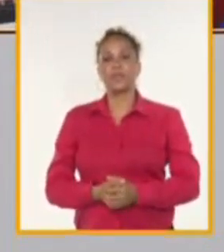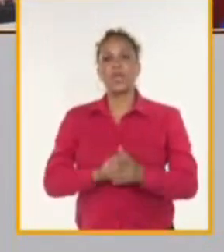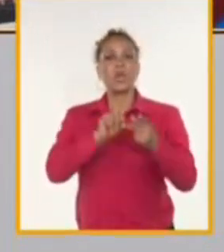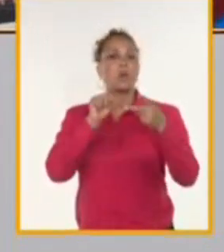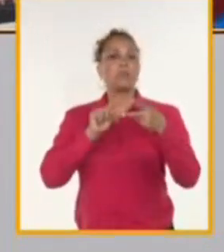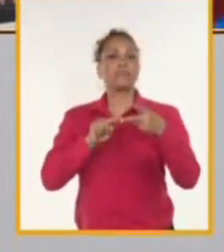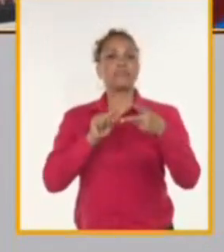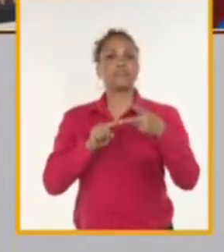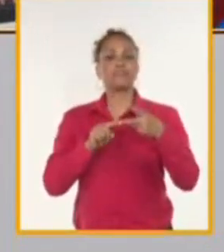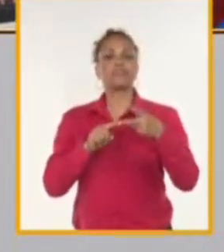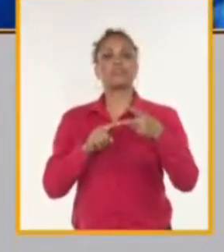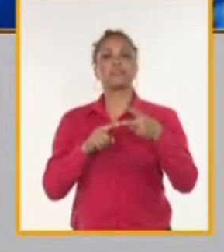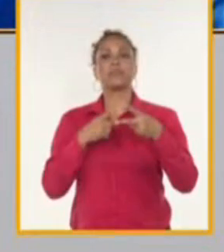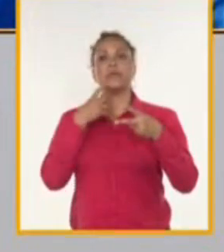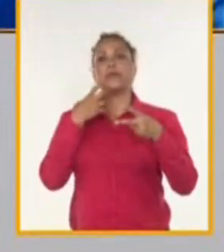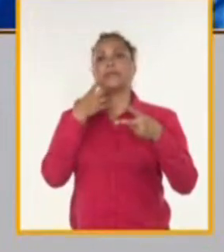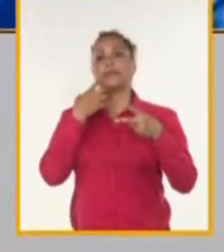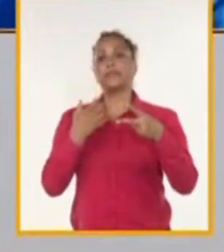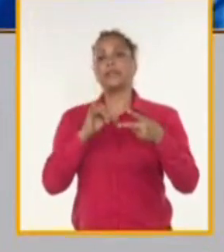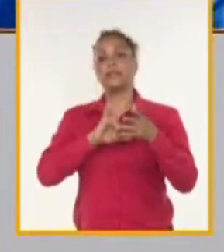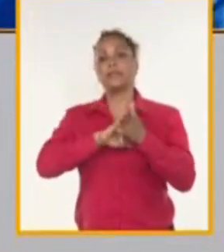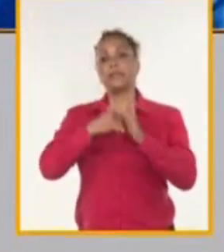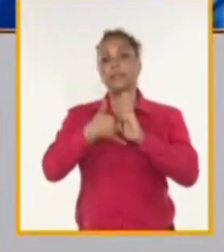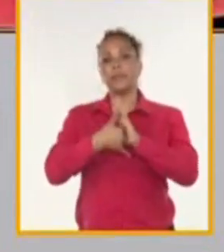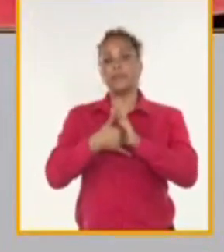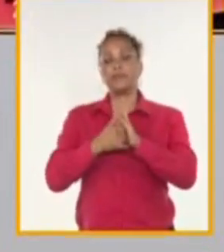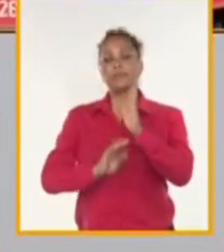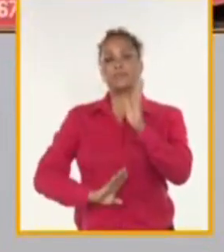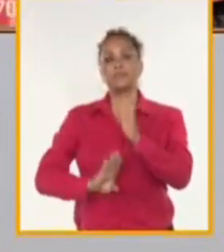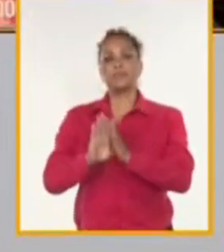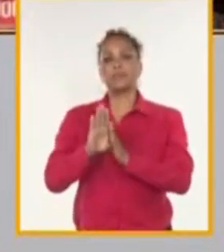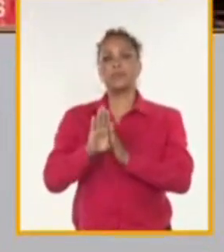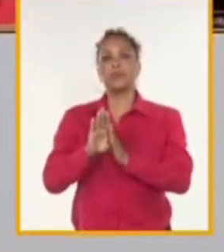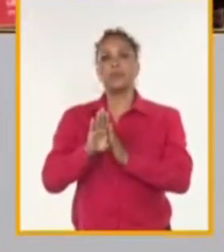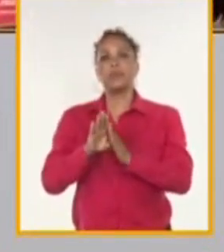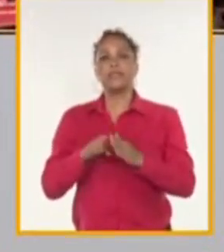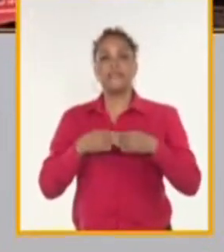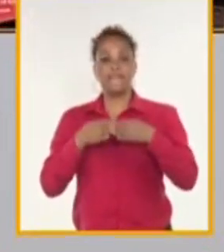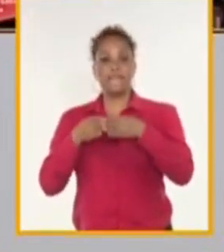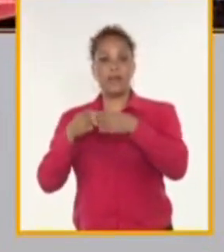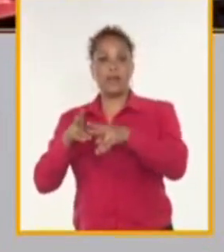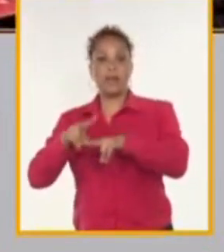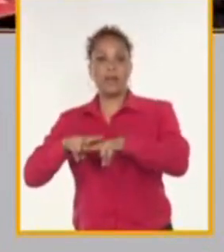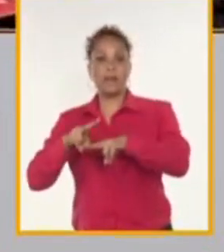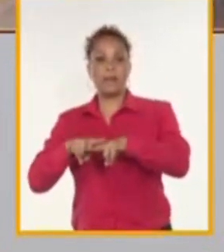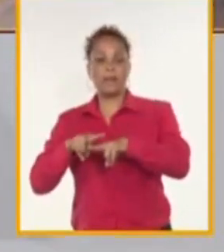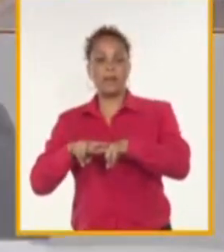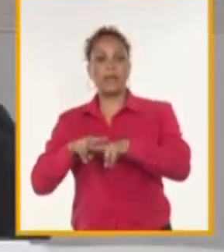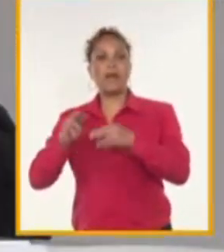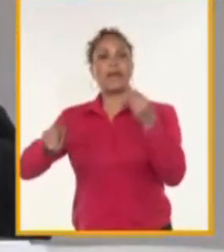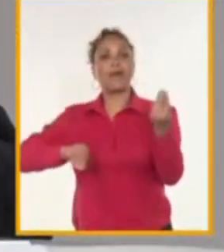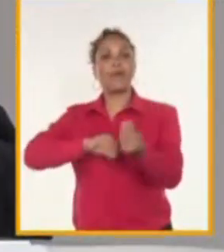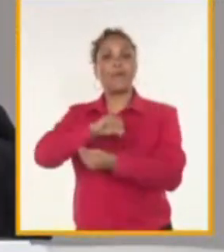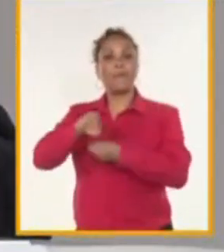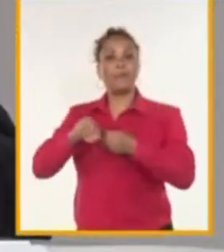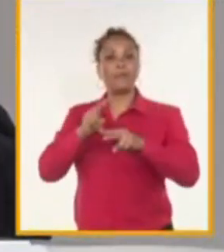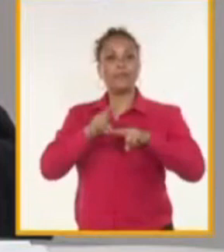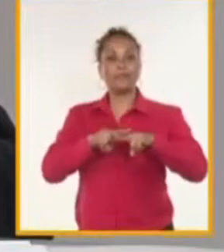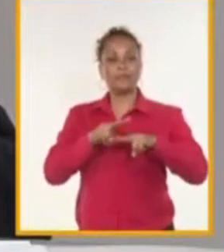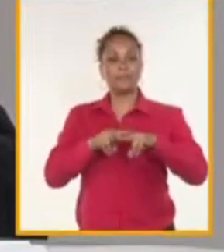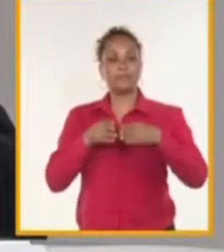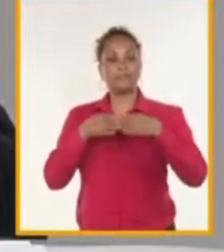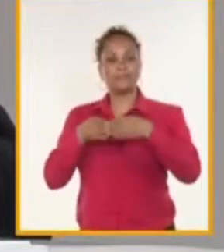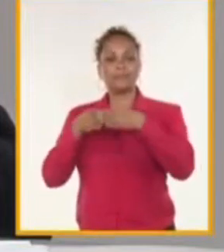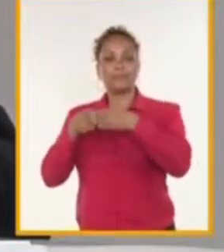dentro del proyecto de desarrollo urbanístico de la bahía de La Habana de convertir la bahía de La Habana con una vocación